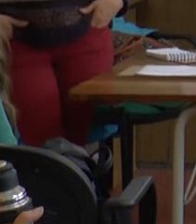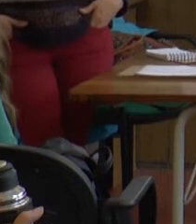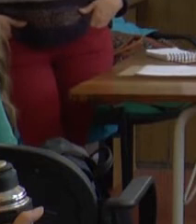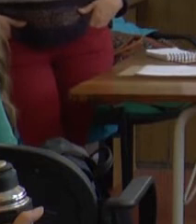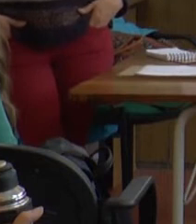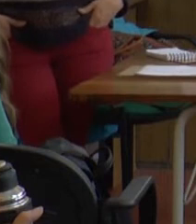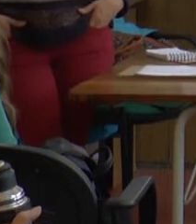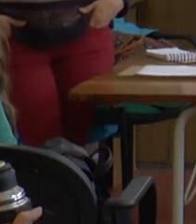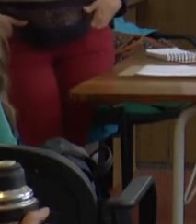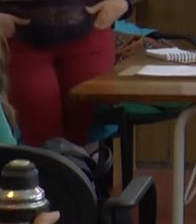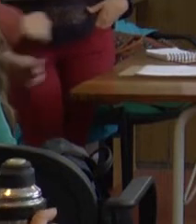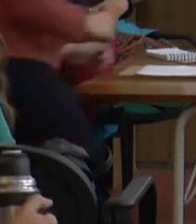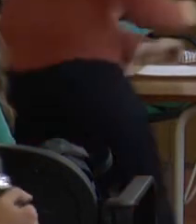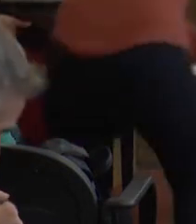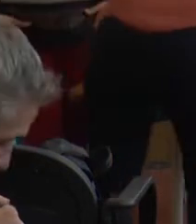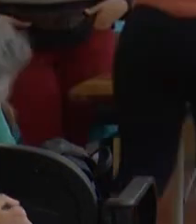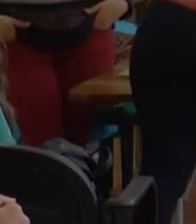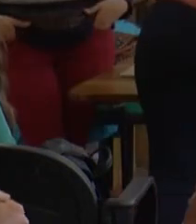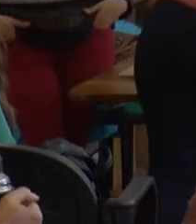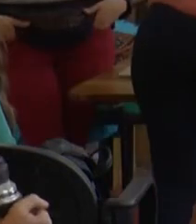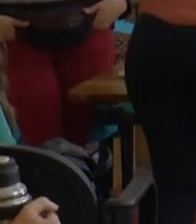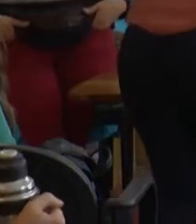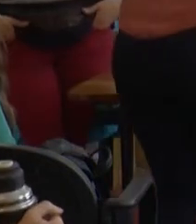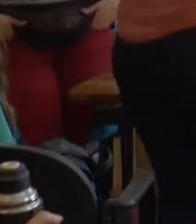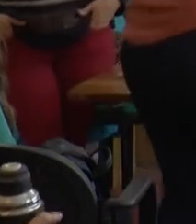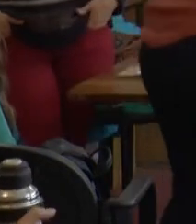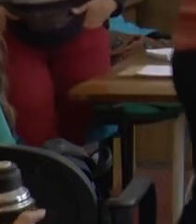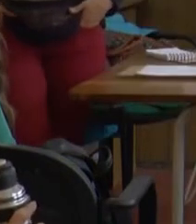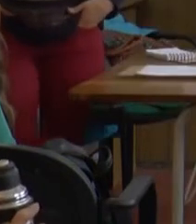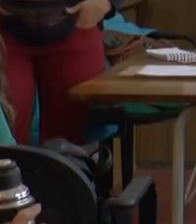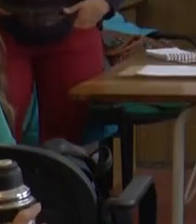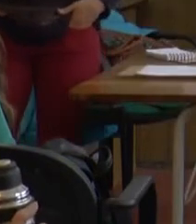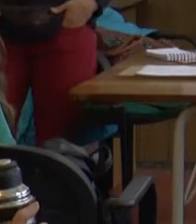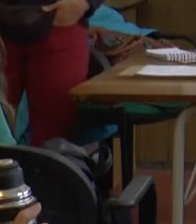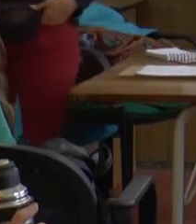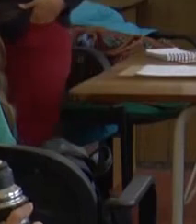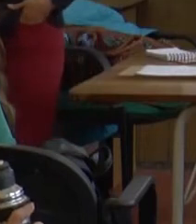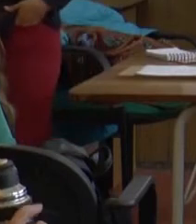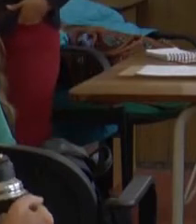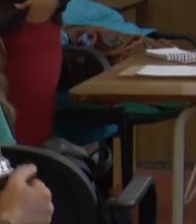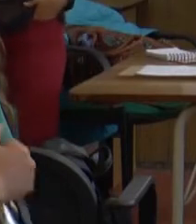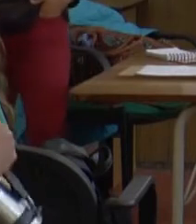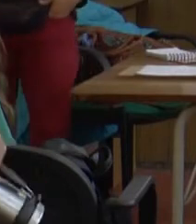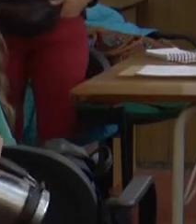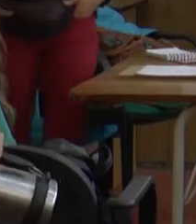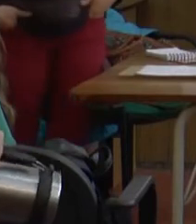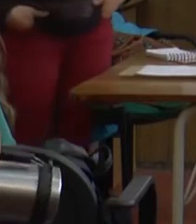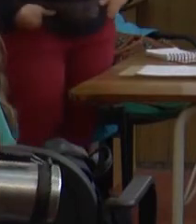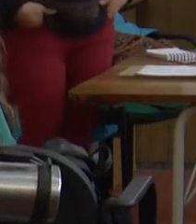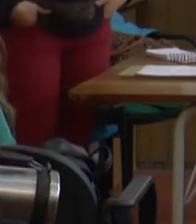agradece la presencia de haberse tomado el tiempo para venir a su parte de esta instancia. a nosotros.